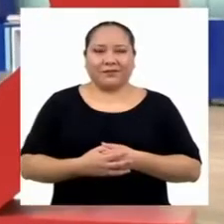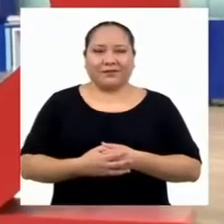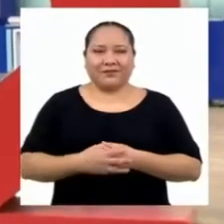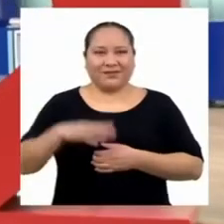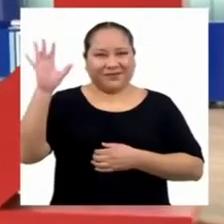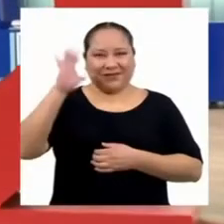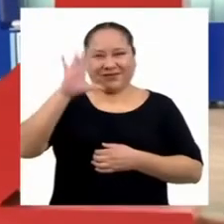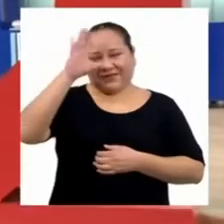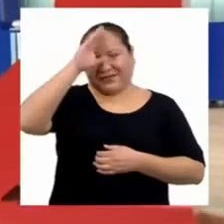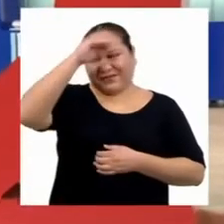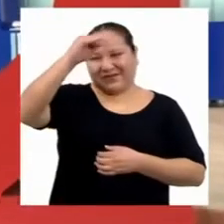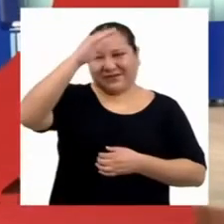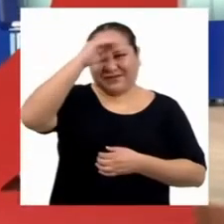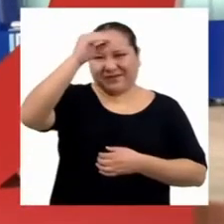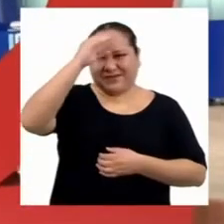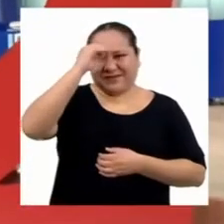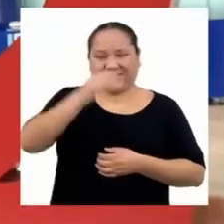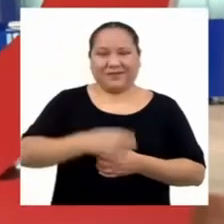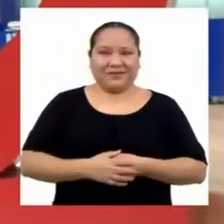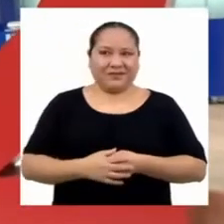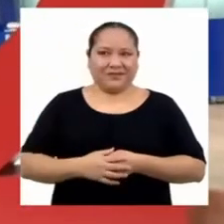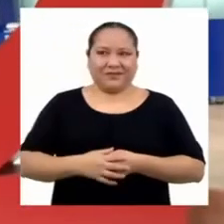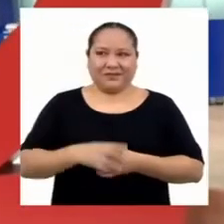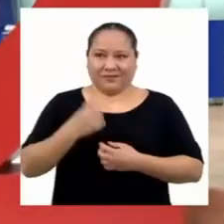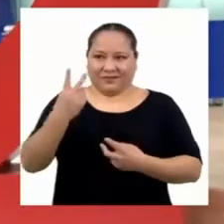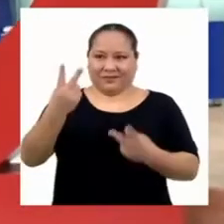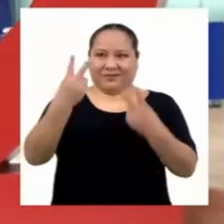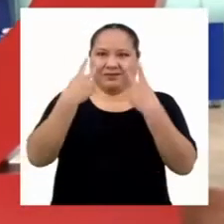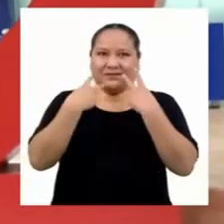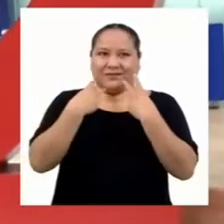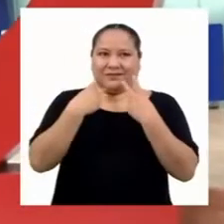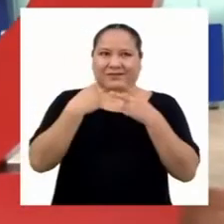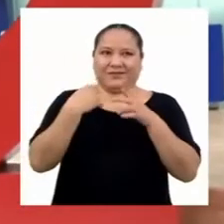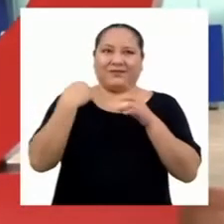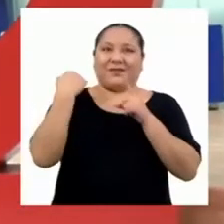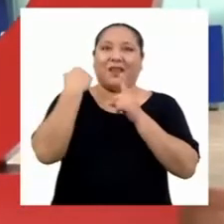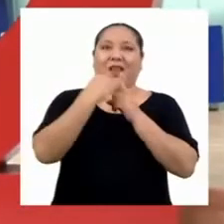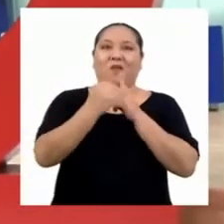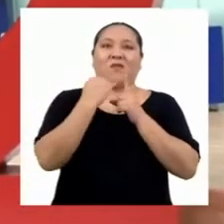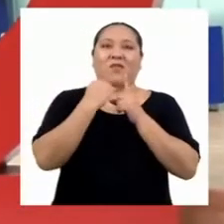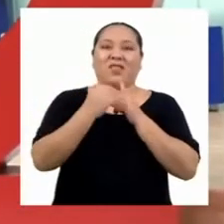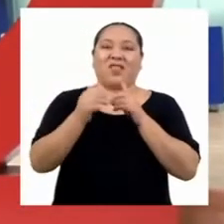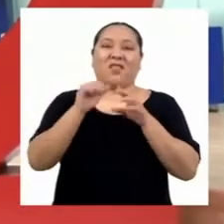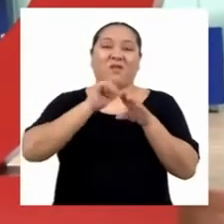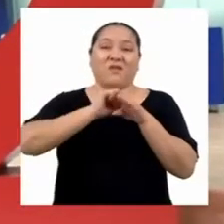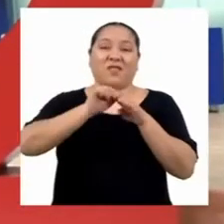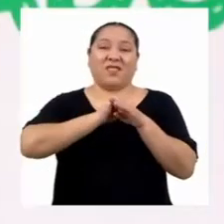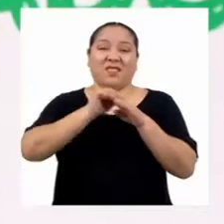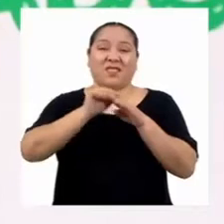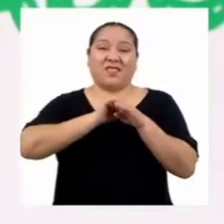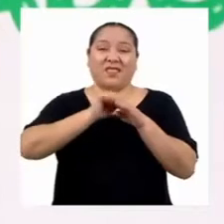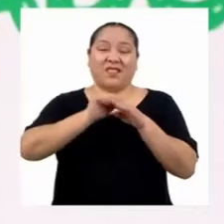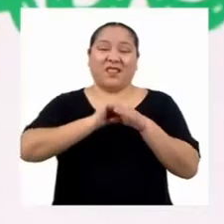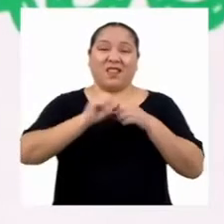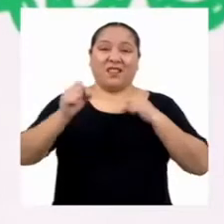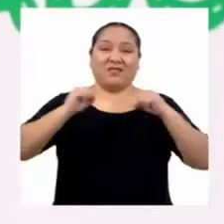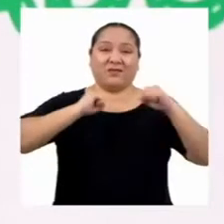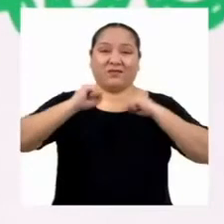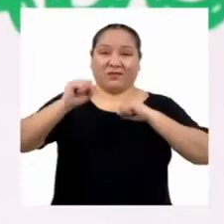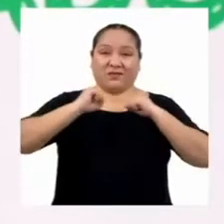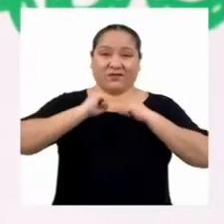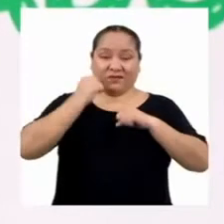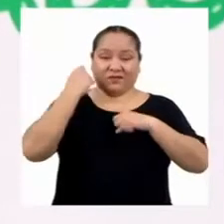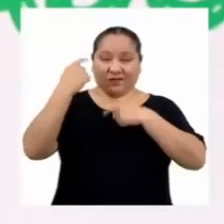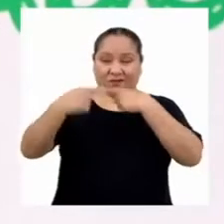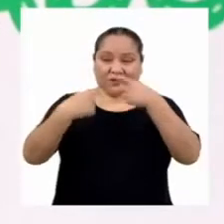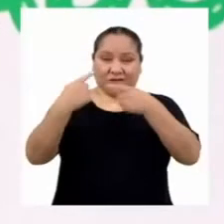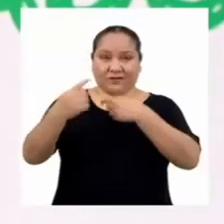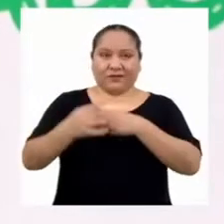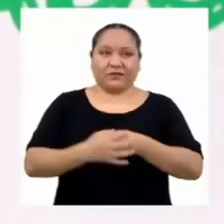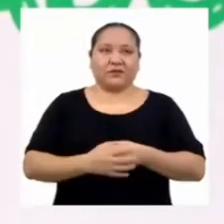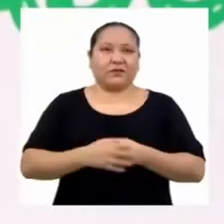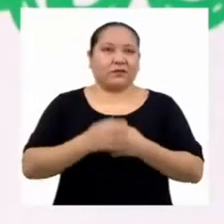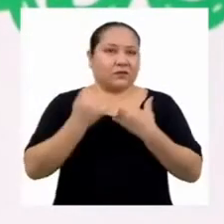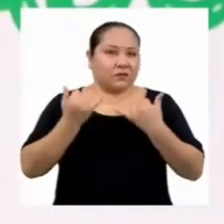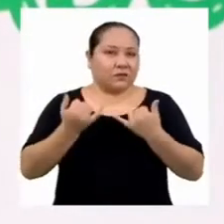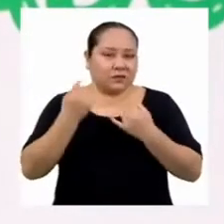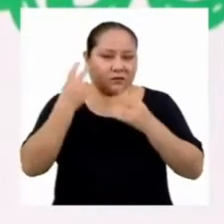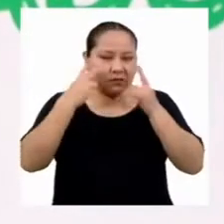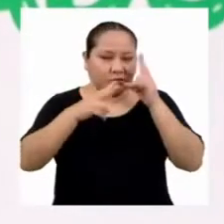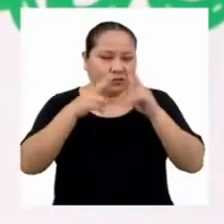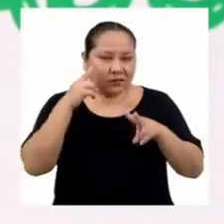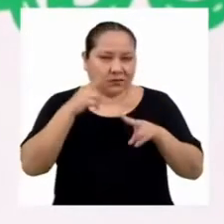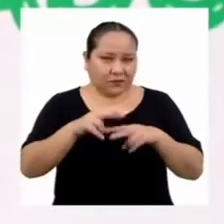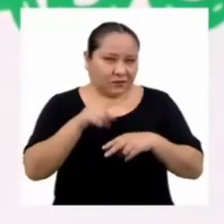Hola chicas y chicos, me encontraron en medio de mi rutina diaria de ejercicios. Hoy vamos a trabajar un poco al respecto.